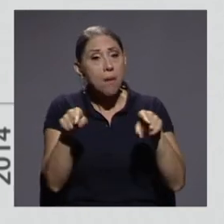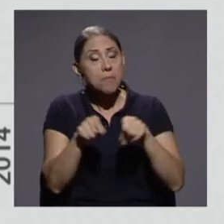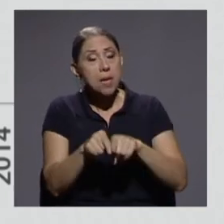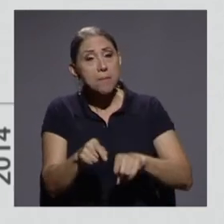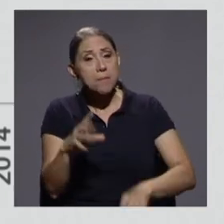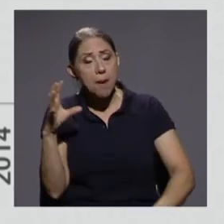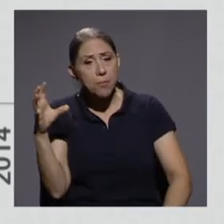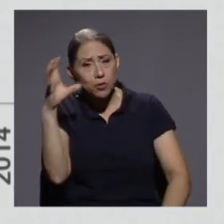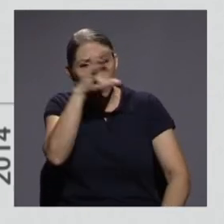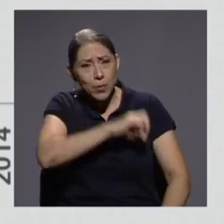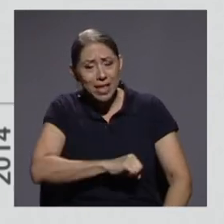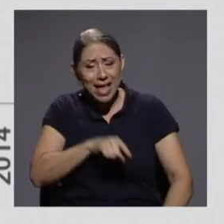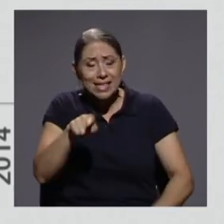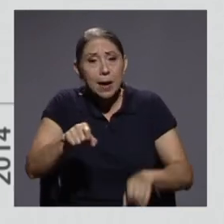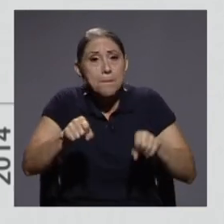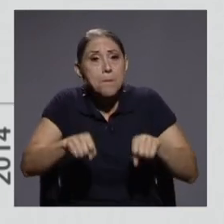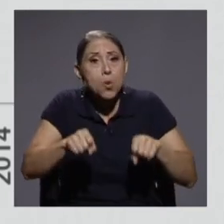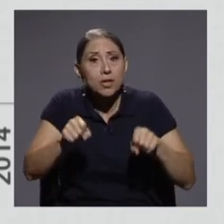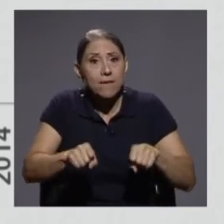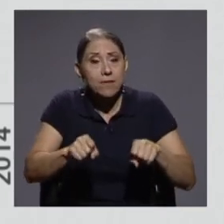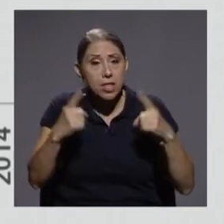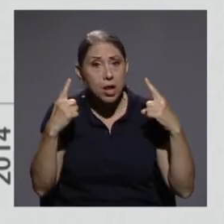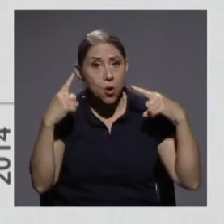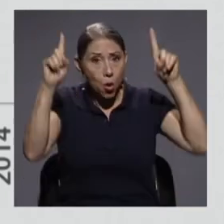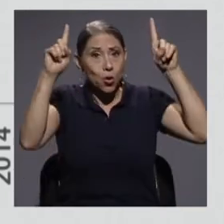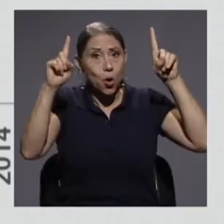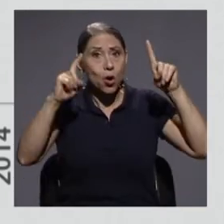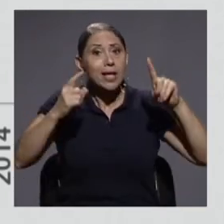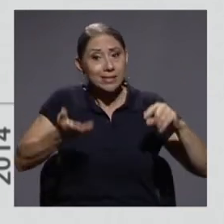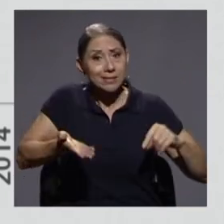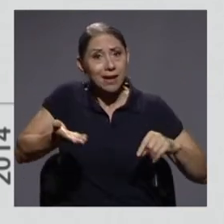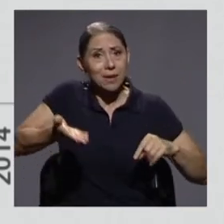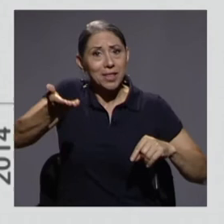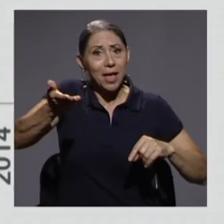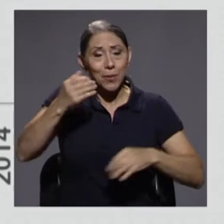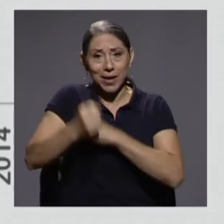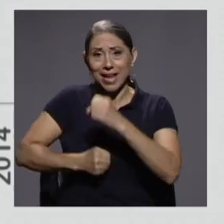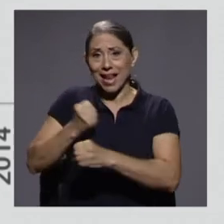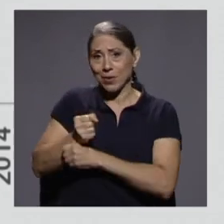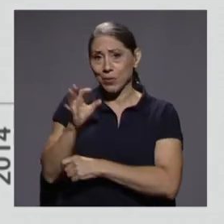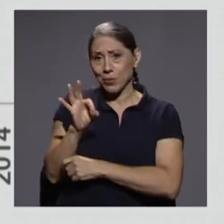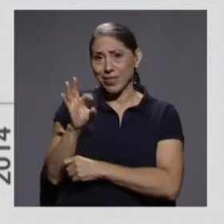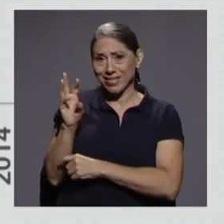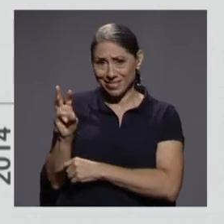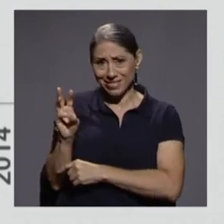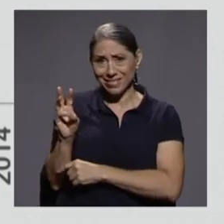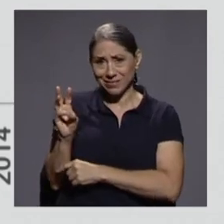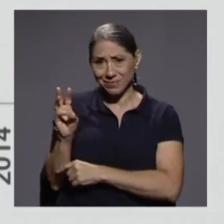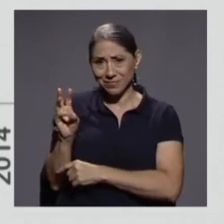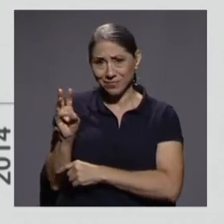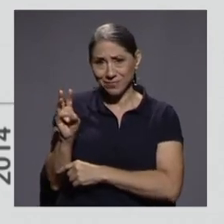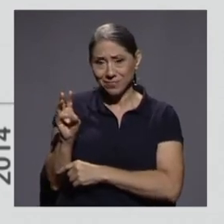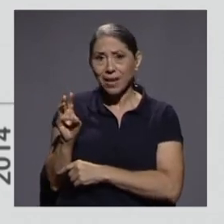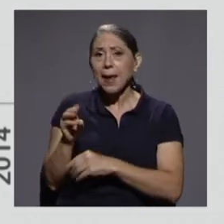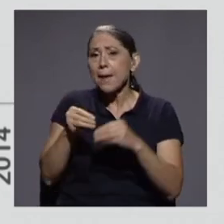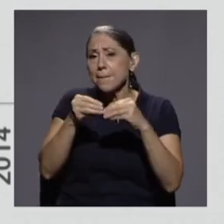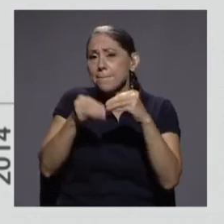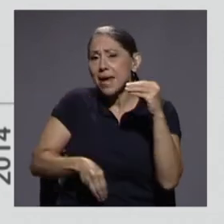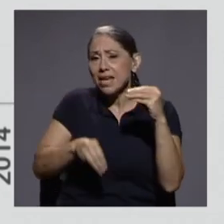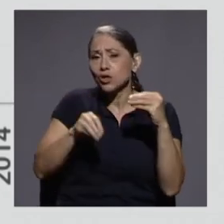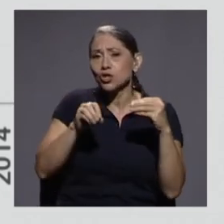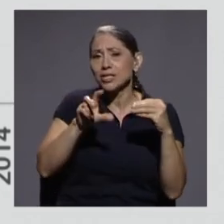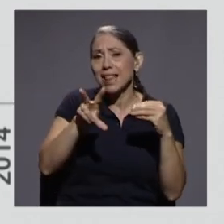probabilidad de logro se ha incrementado. En el 96, menos del 30%